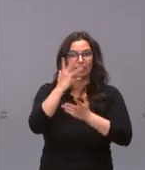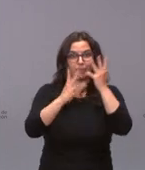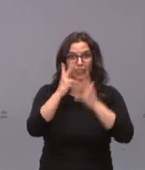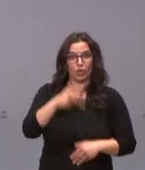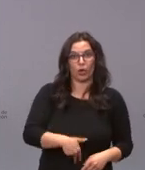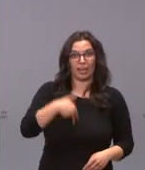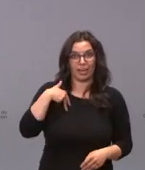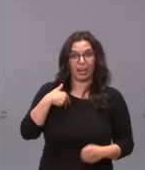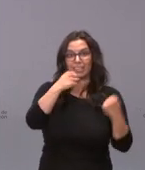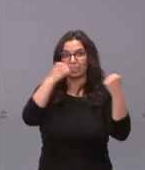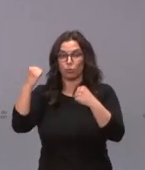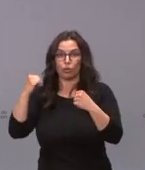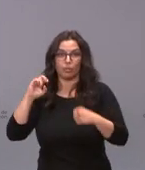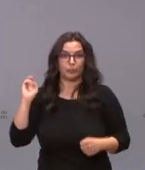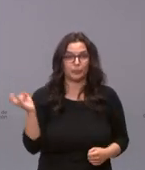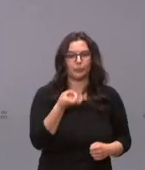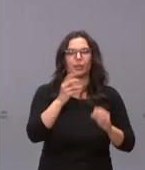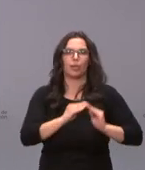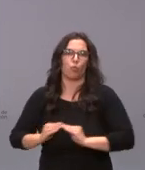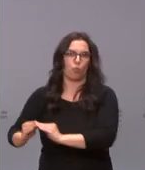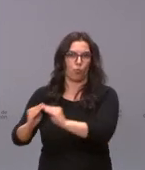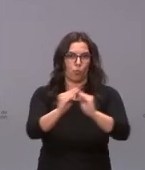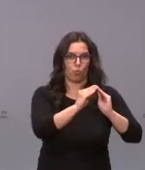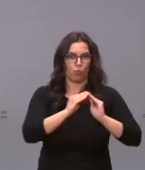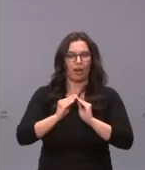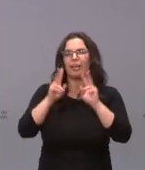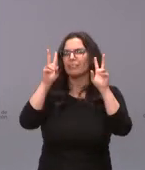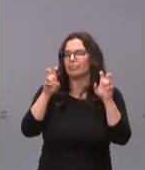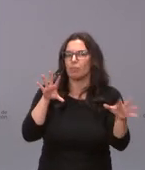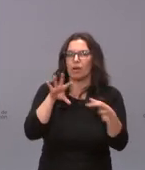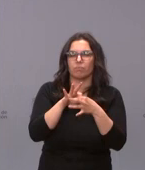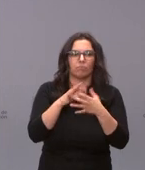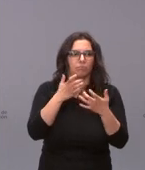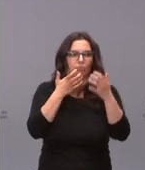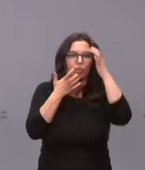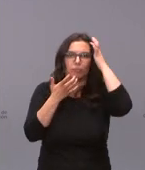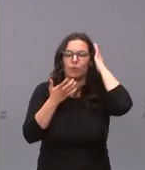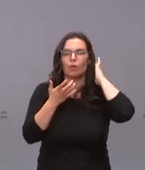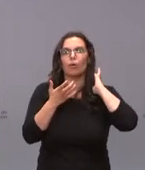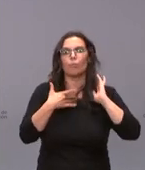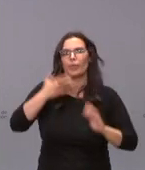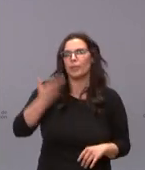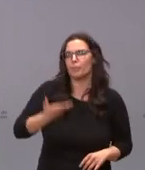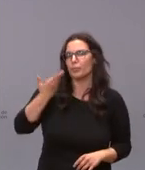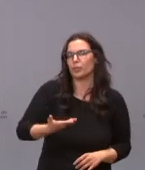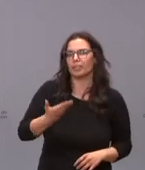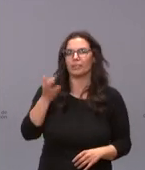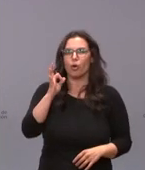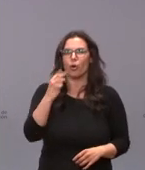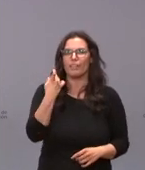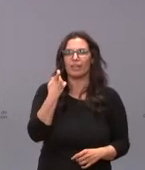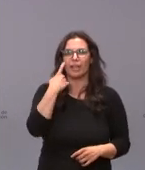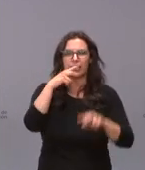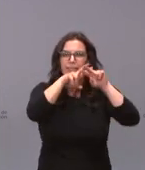general e instituciones de nuestra comunidad autónoma en asuntos que se puedan considerar de particular relevancia o que exijan una revisión